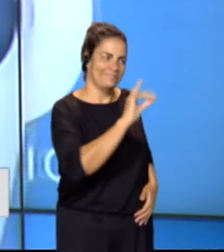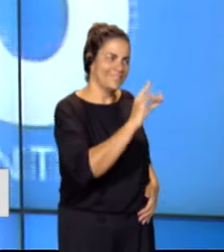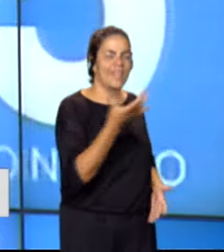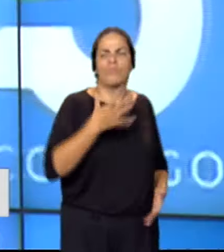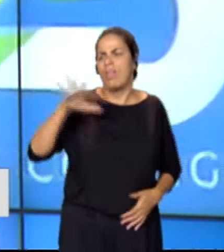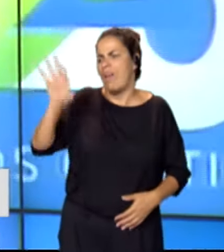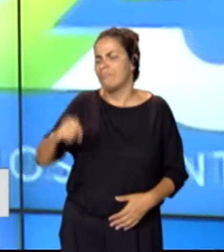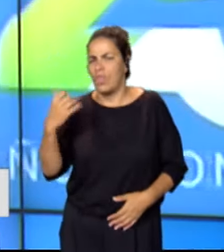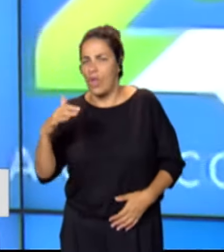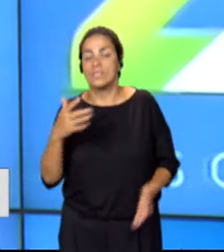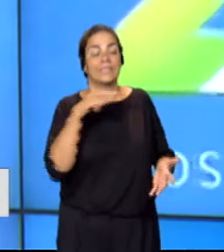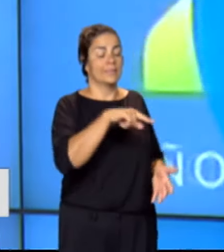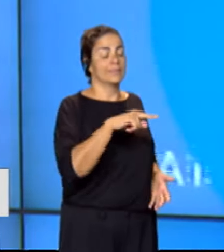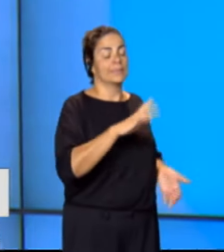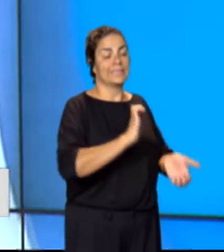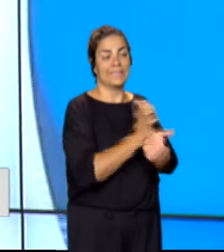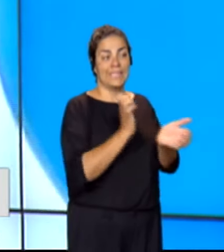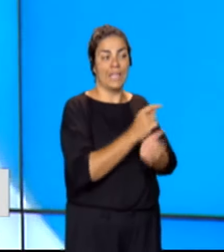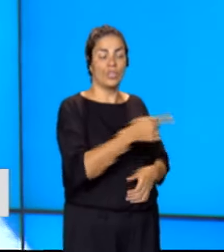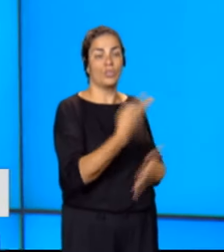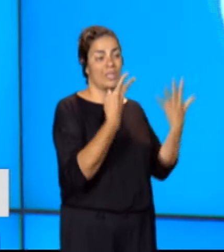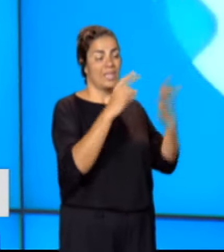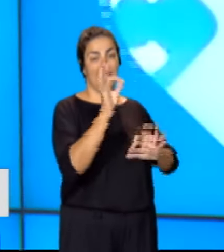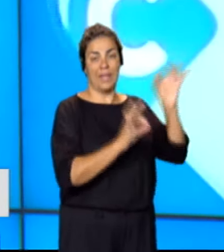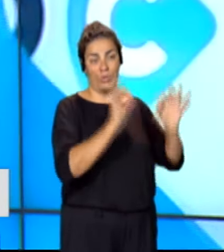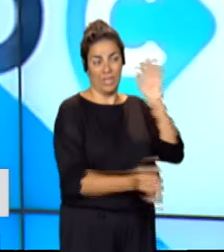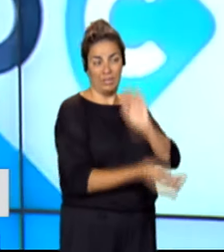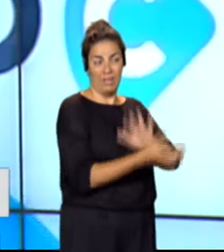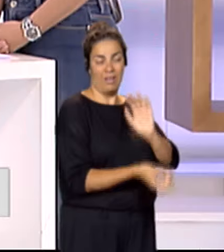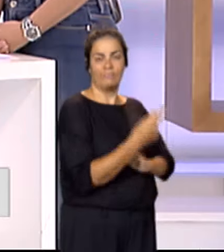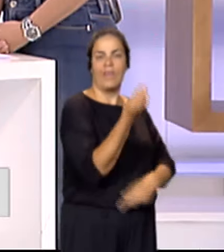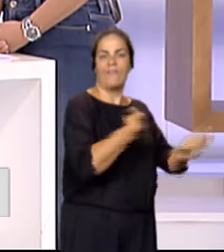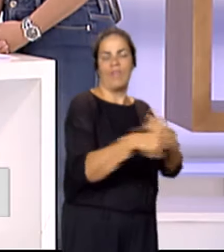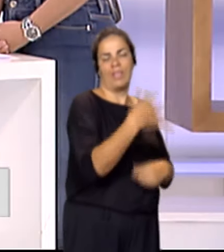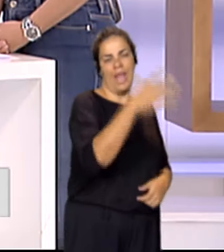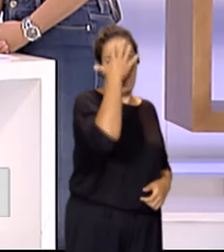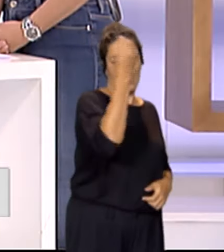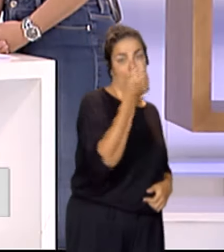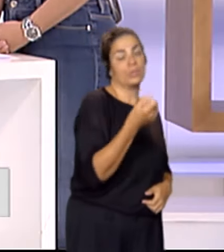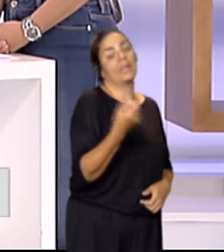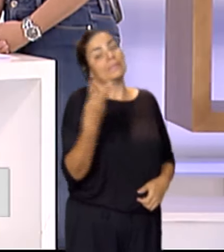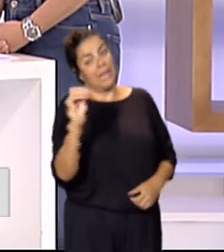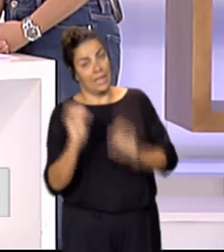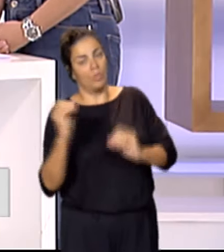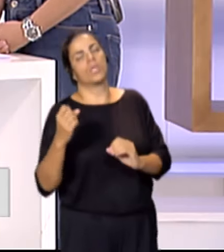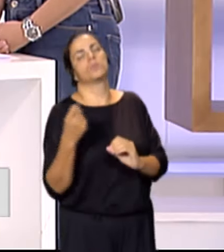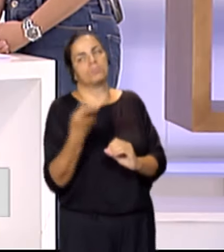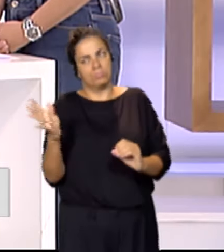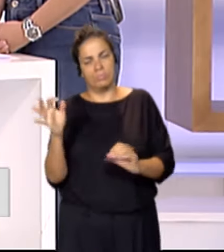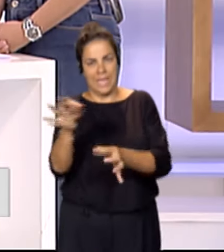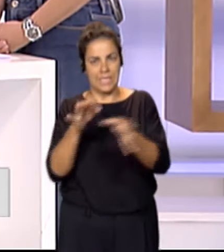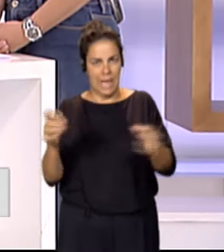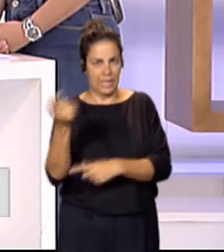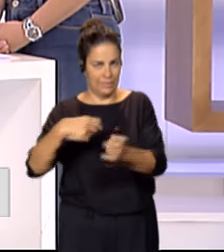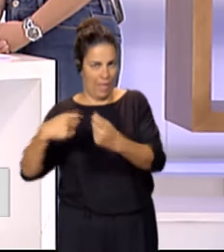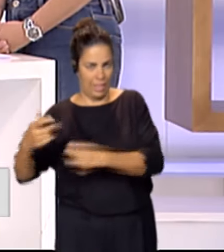el 70% de la producción se vende en Lanzarote, el 30% pues en las demás islas, ¿no? En